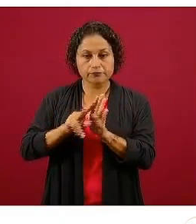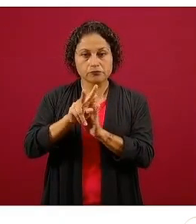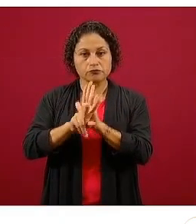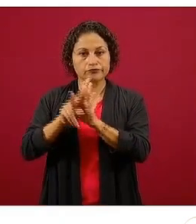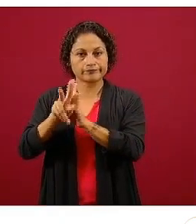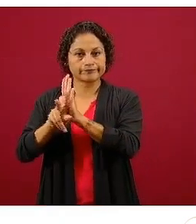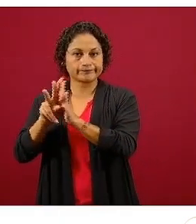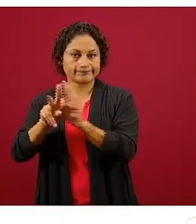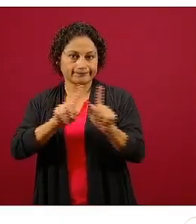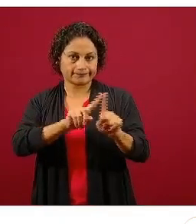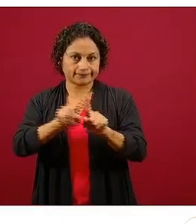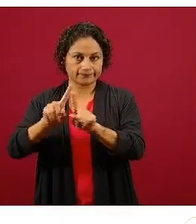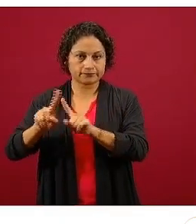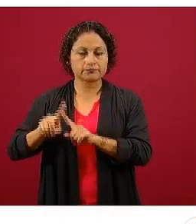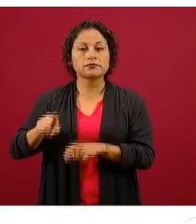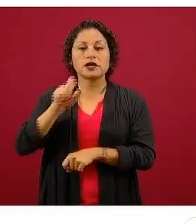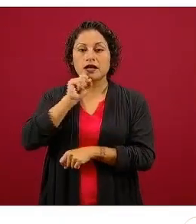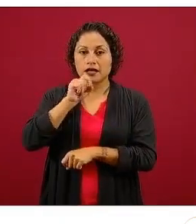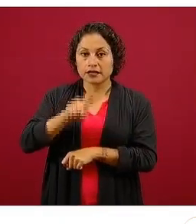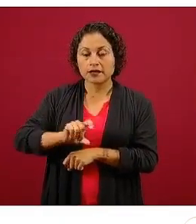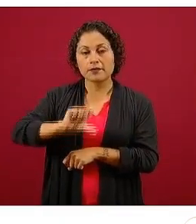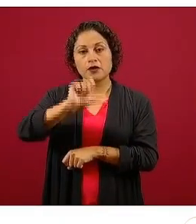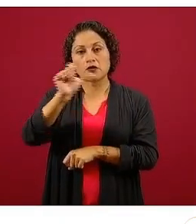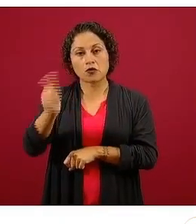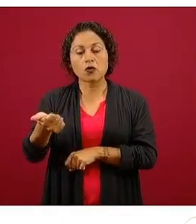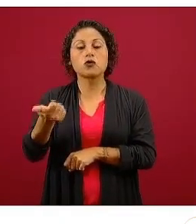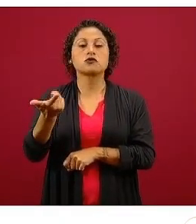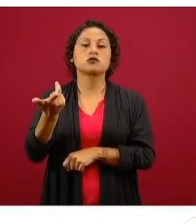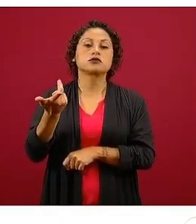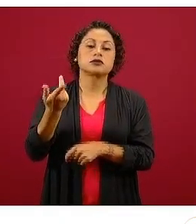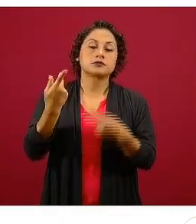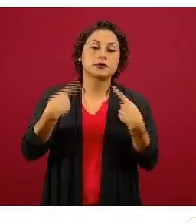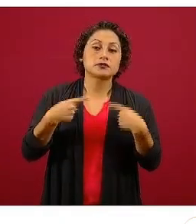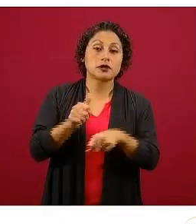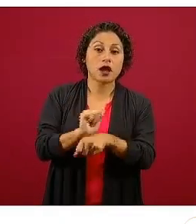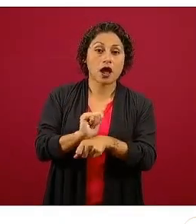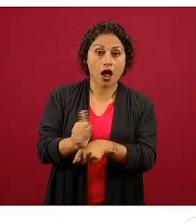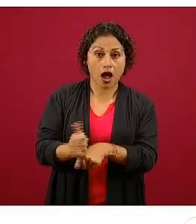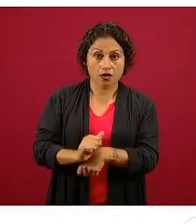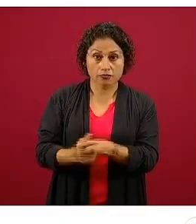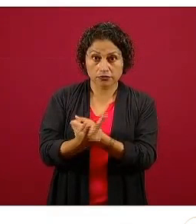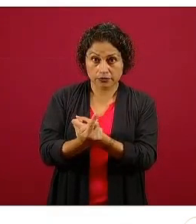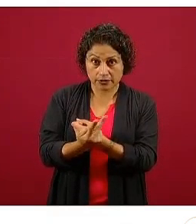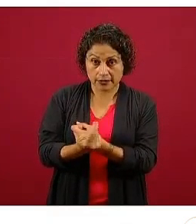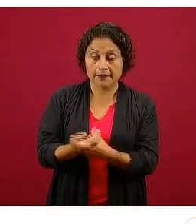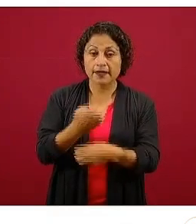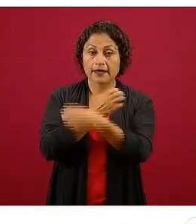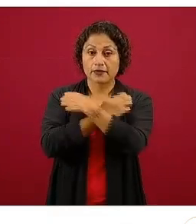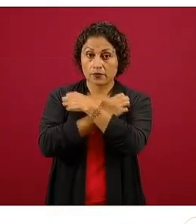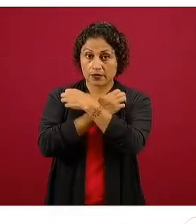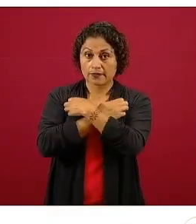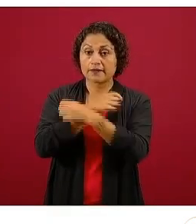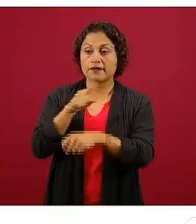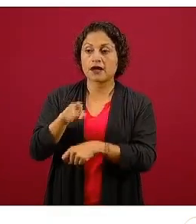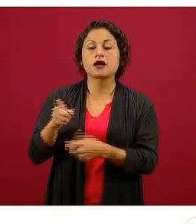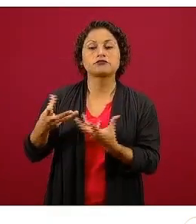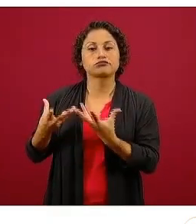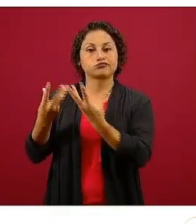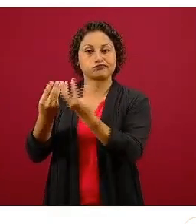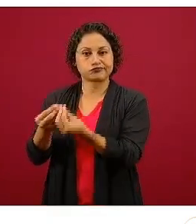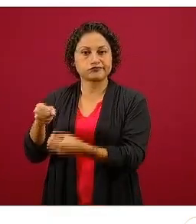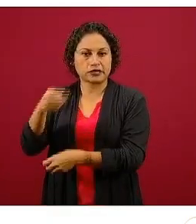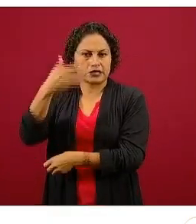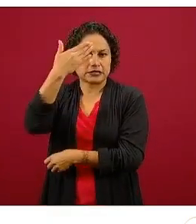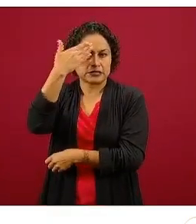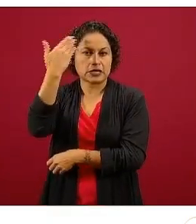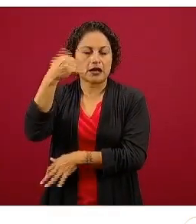asesorados por conductores, casi todos ellos son de TV educativa, conocen muy bien el tema y